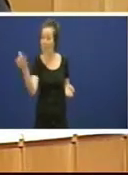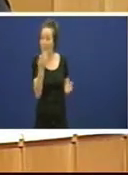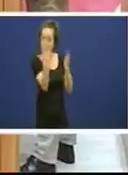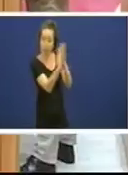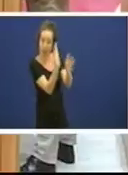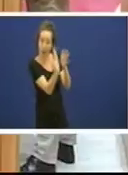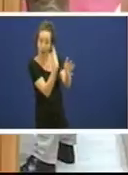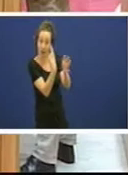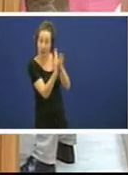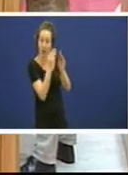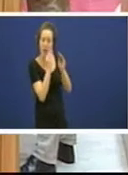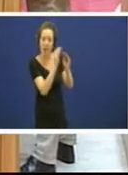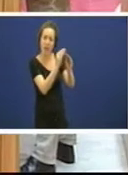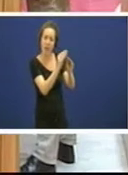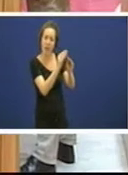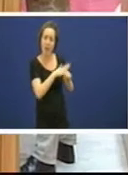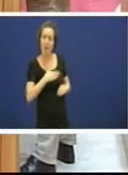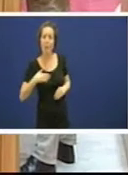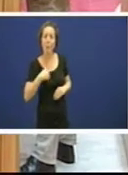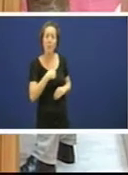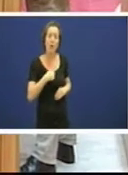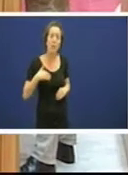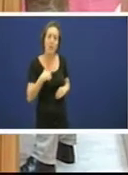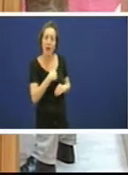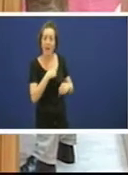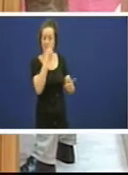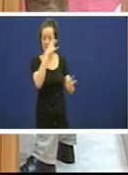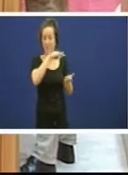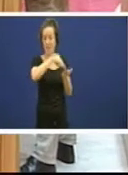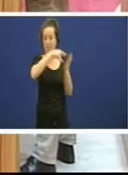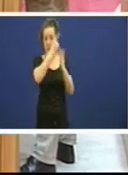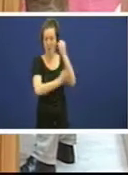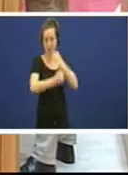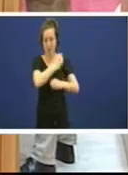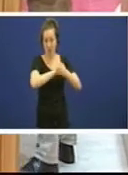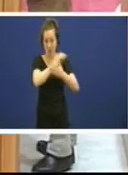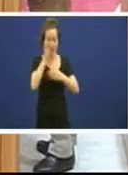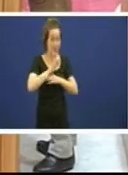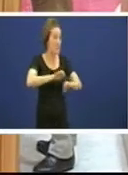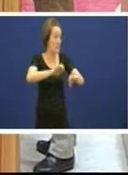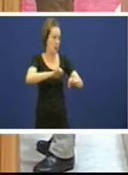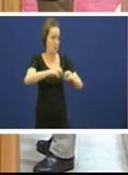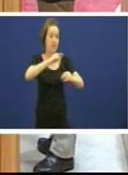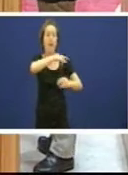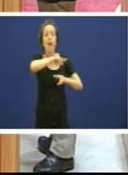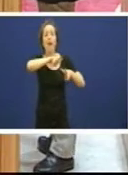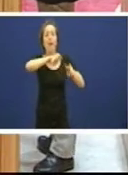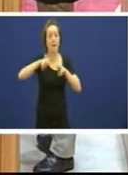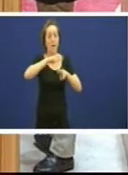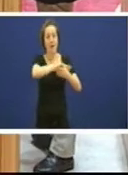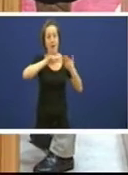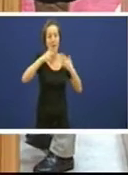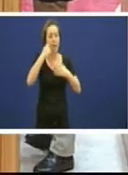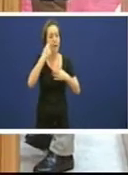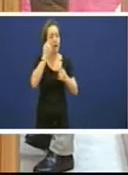que papel vai xogar o sistema financeiro galego en concreto Nova Galicia Banco dentro desa nova rolda de